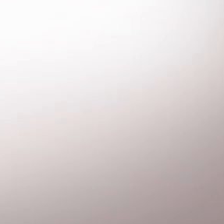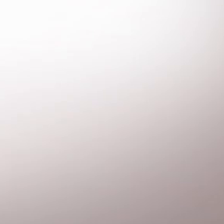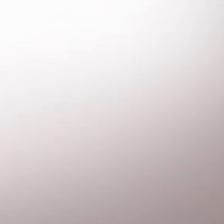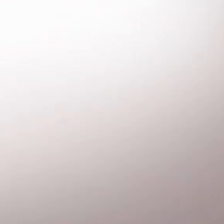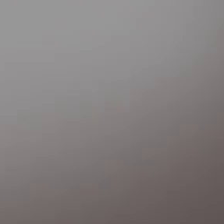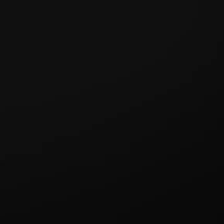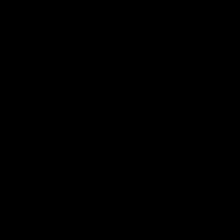No.